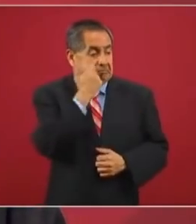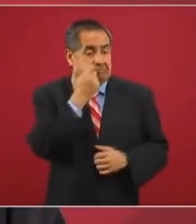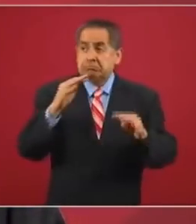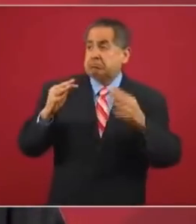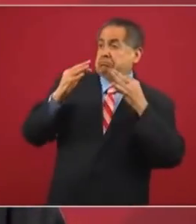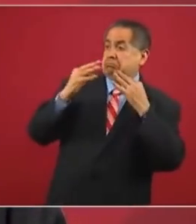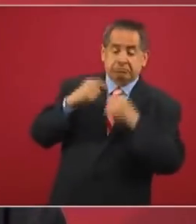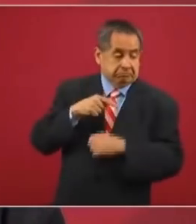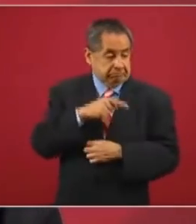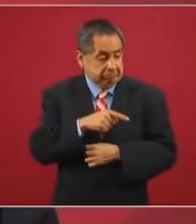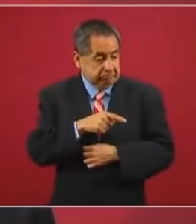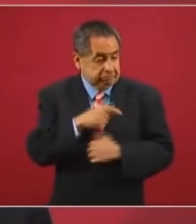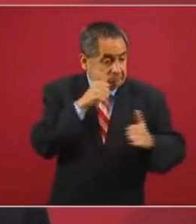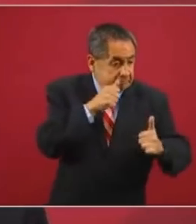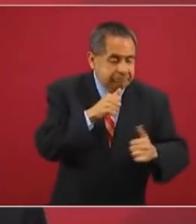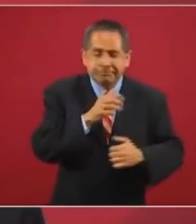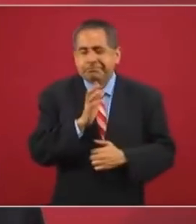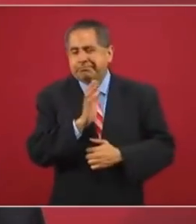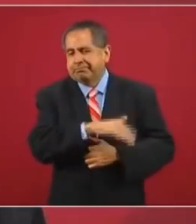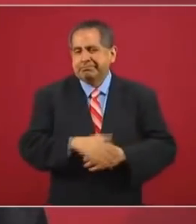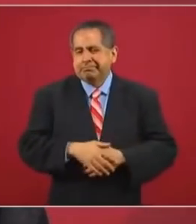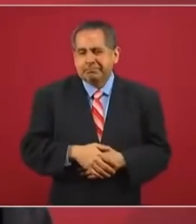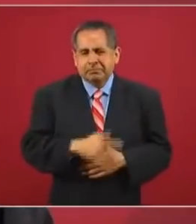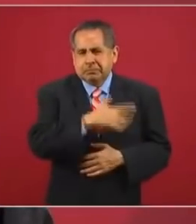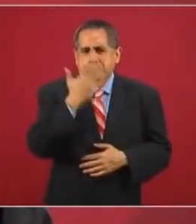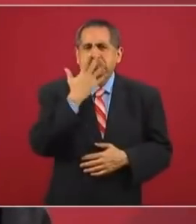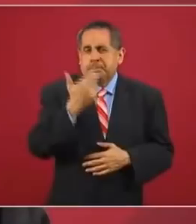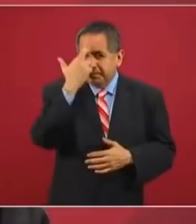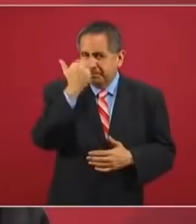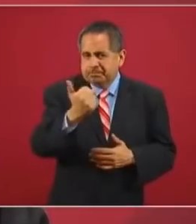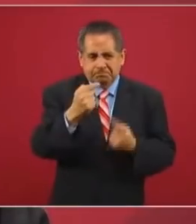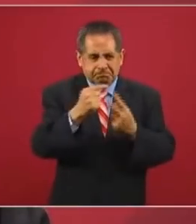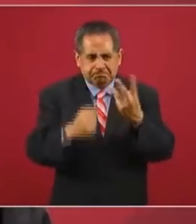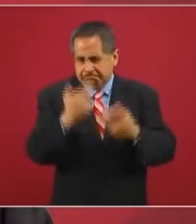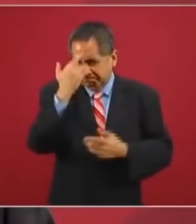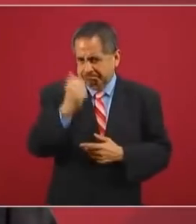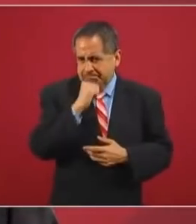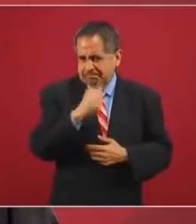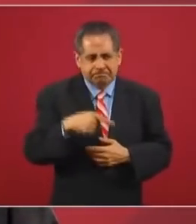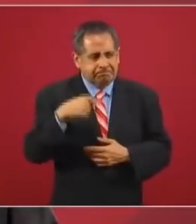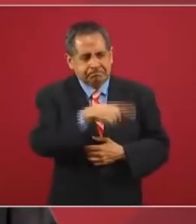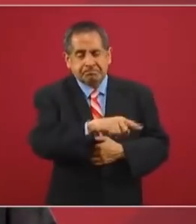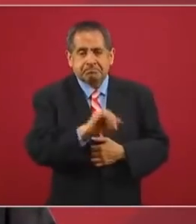sin fundamento, irresponsable,